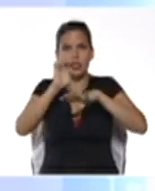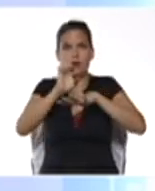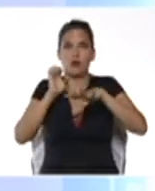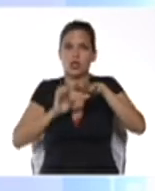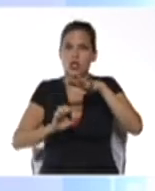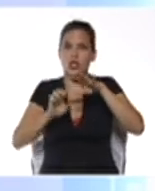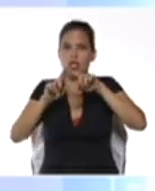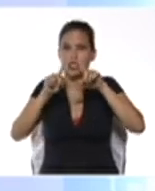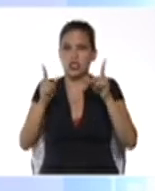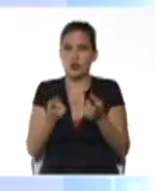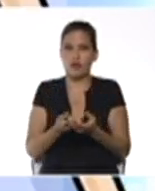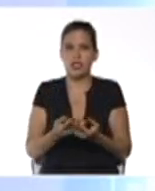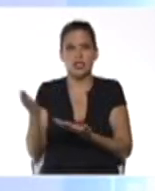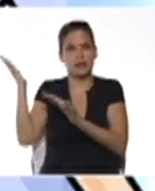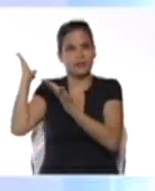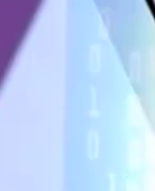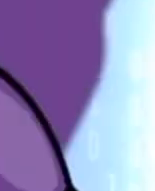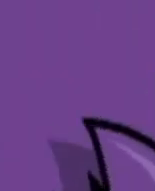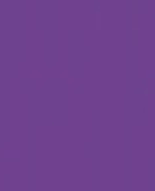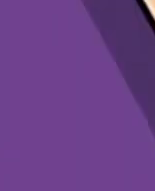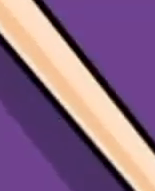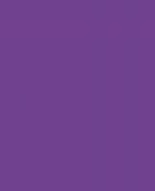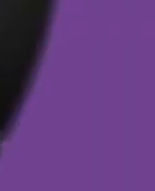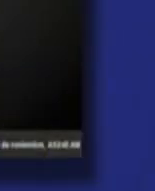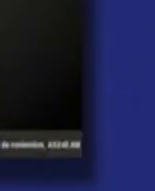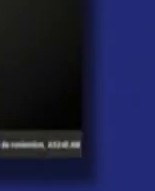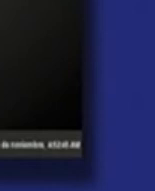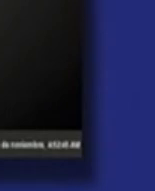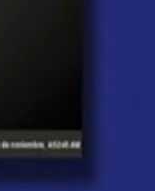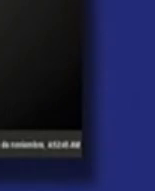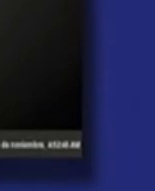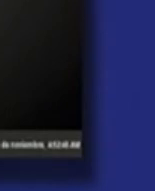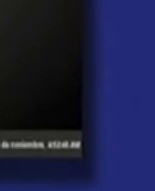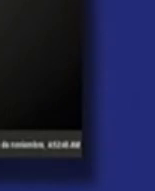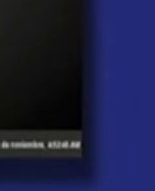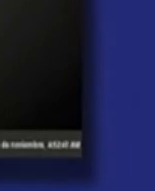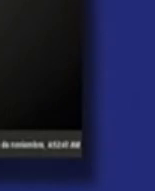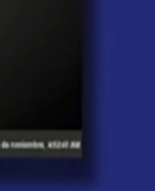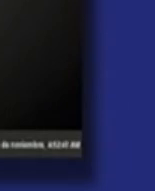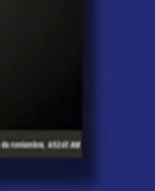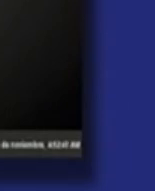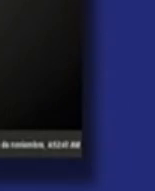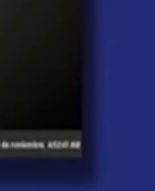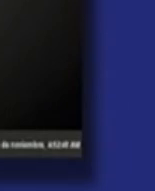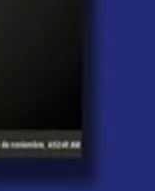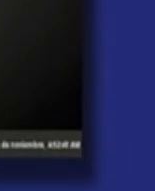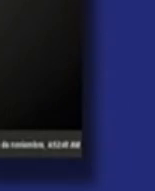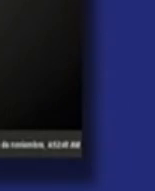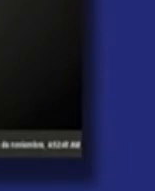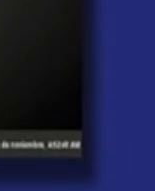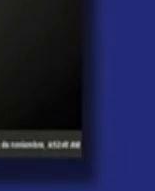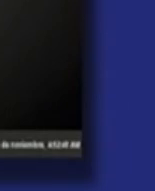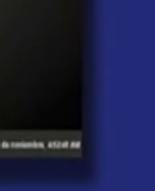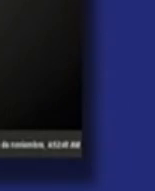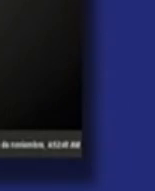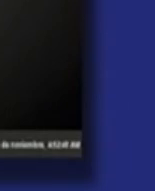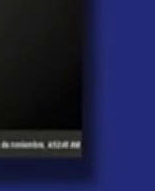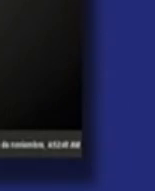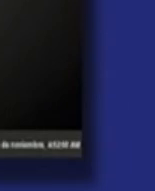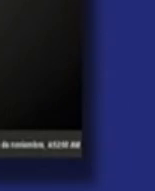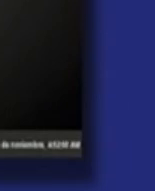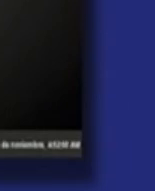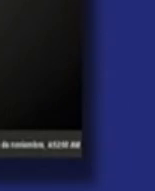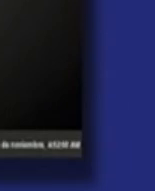circunferencia veamos el video a continuación vamos a ver el paso a paso de cómo usar esta importante herramienta